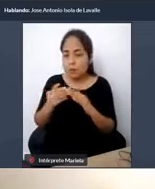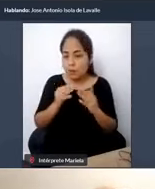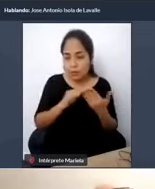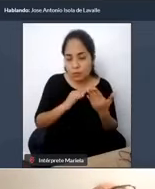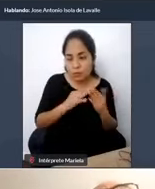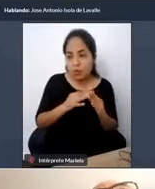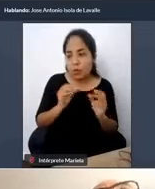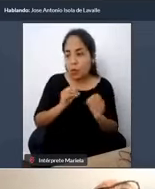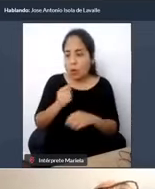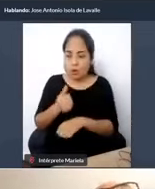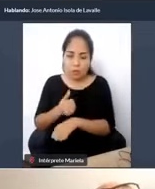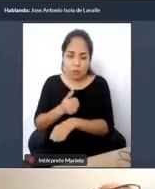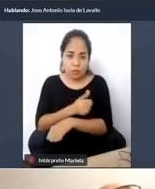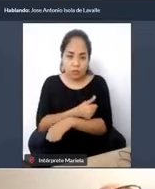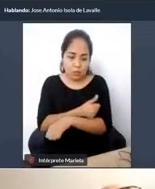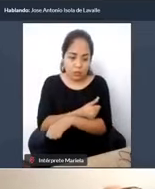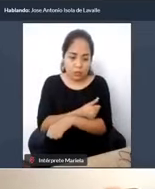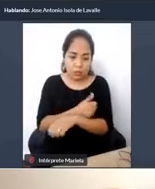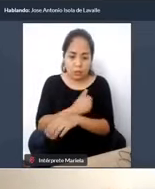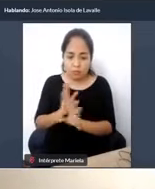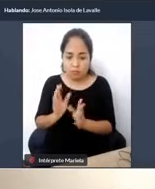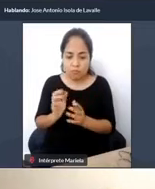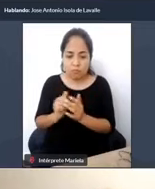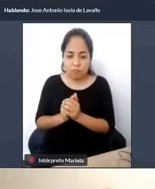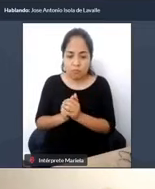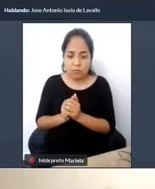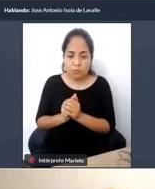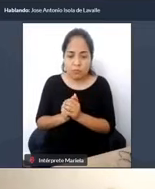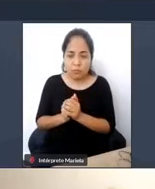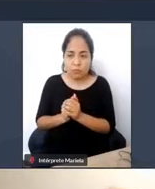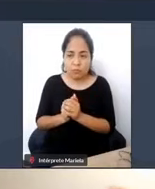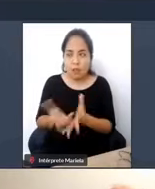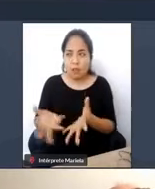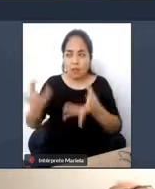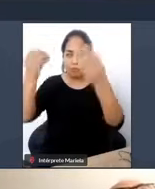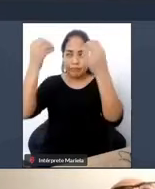autoridades los tienen como impregnados en el cerebro.